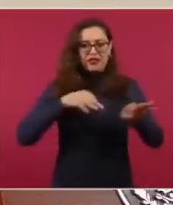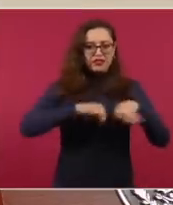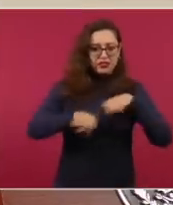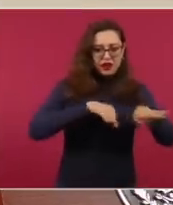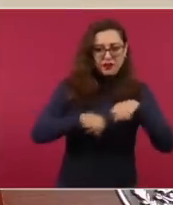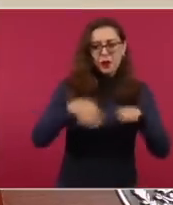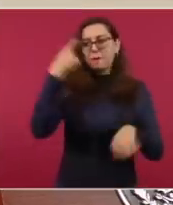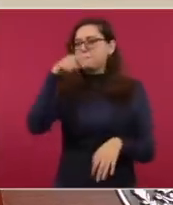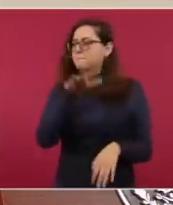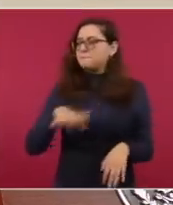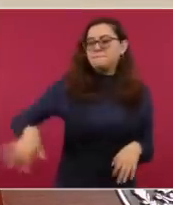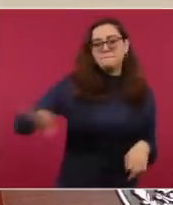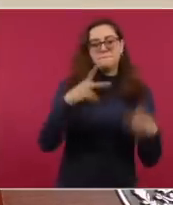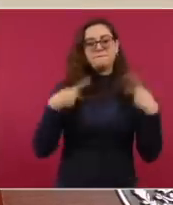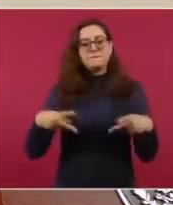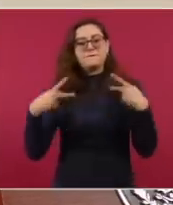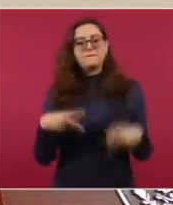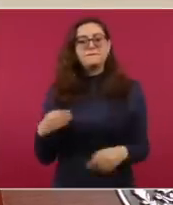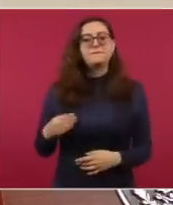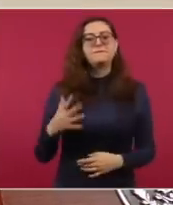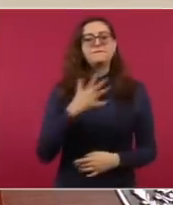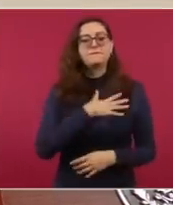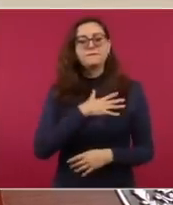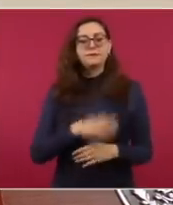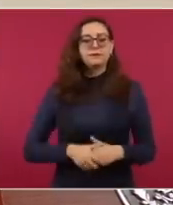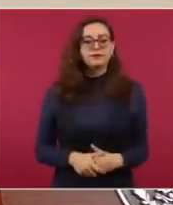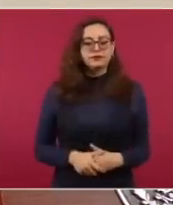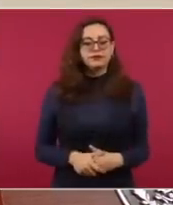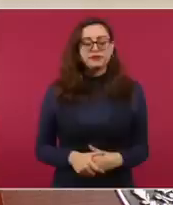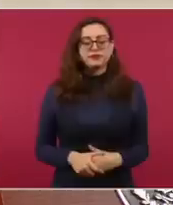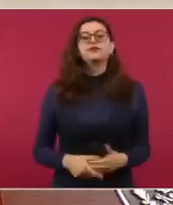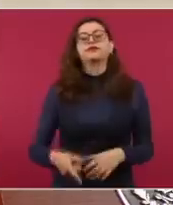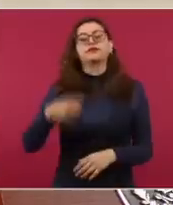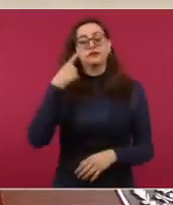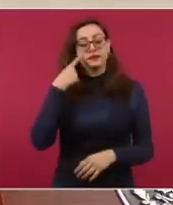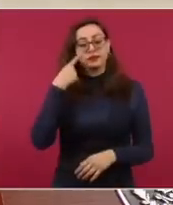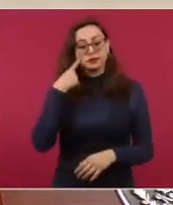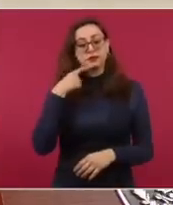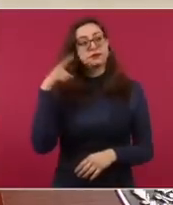En el caso de Canadá, en los cuatro años